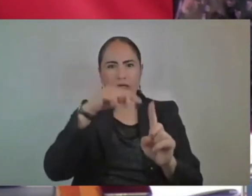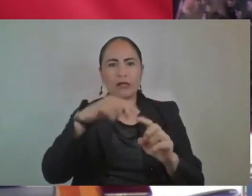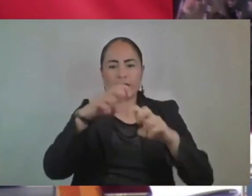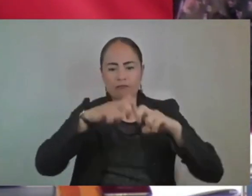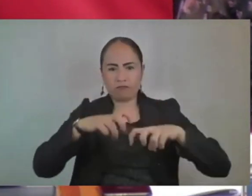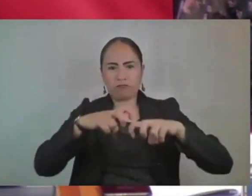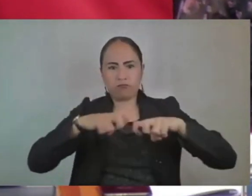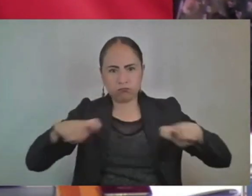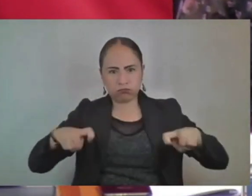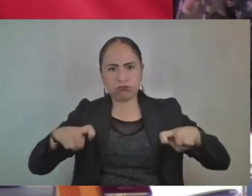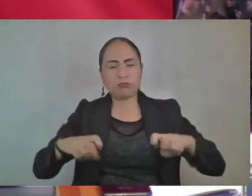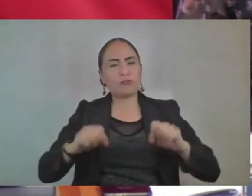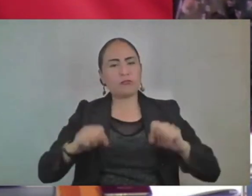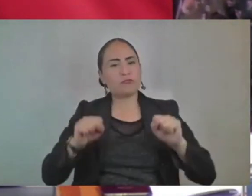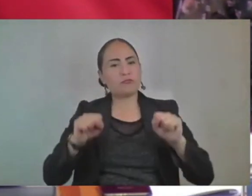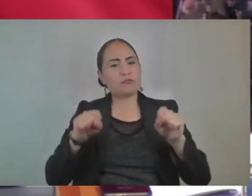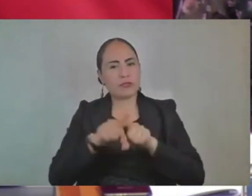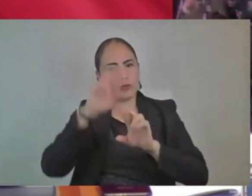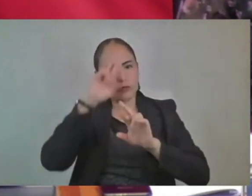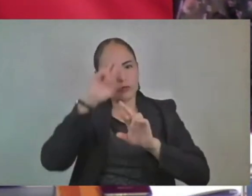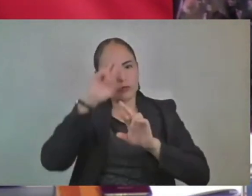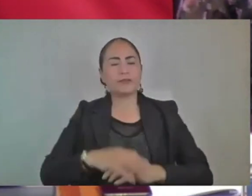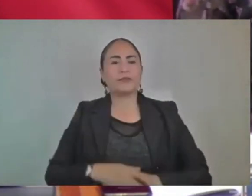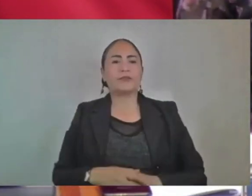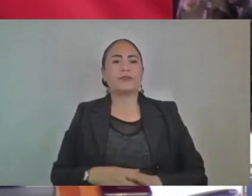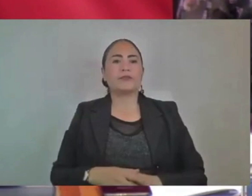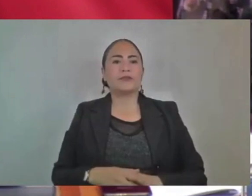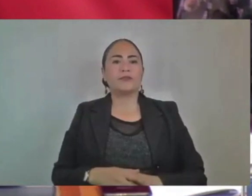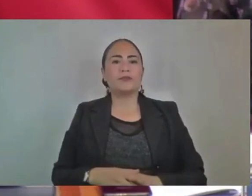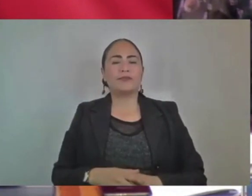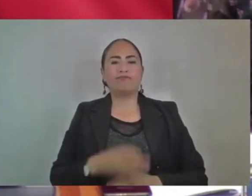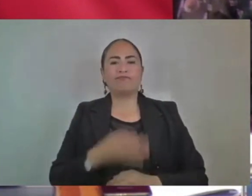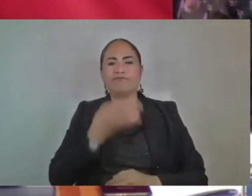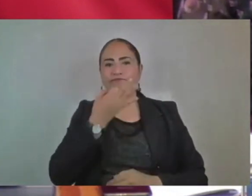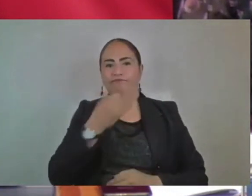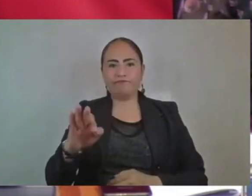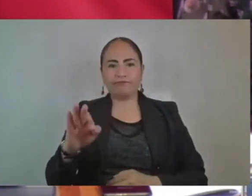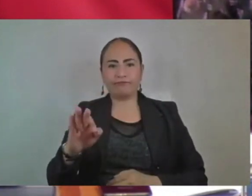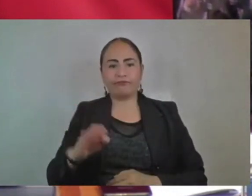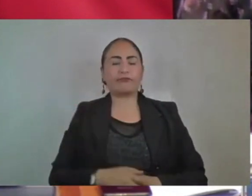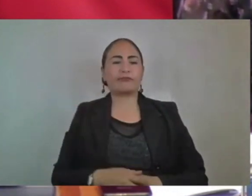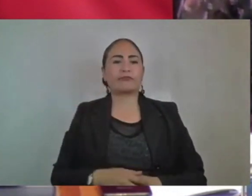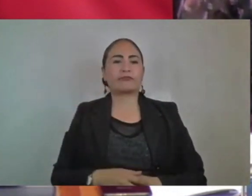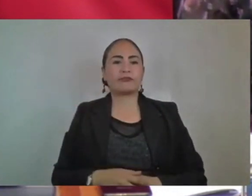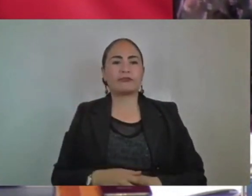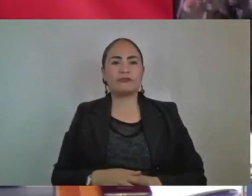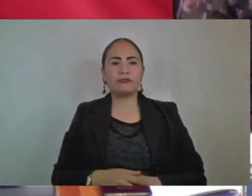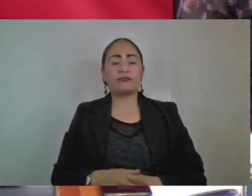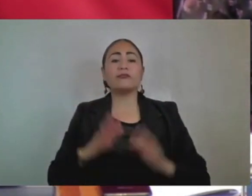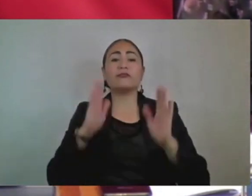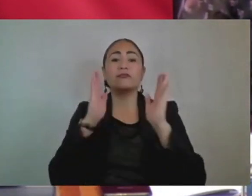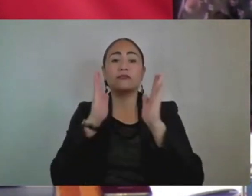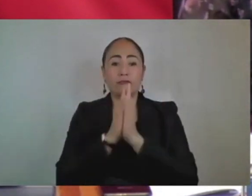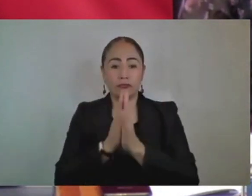agradezco respeto,